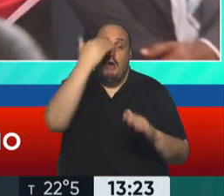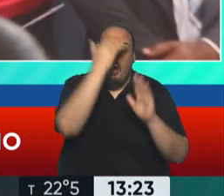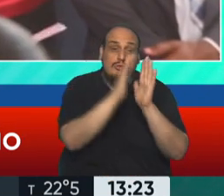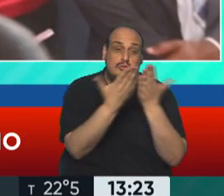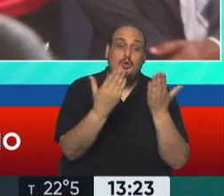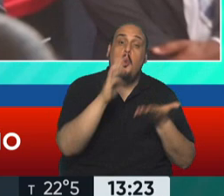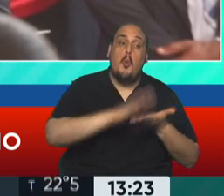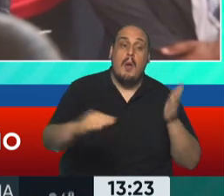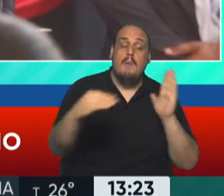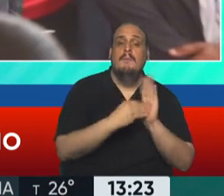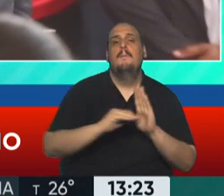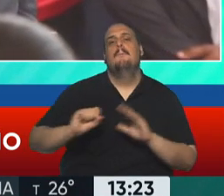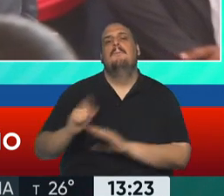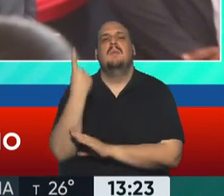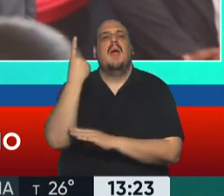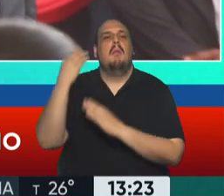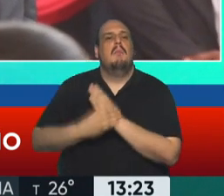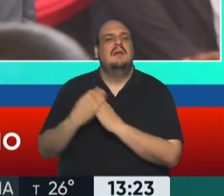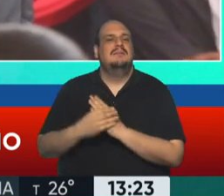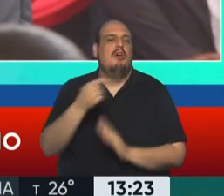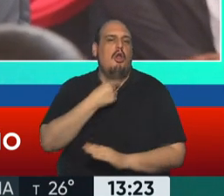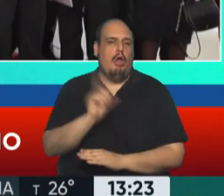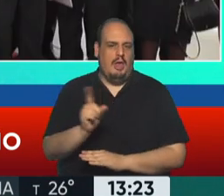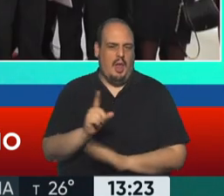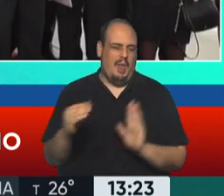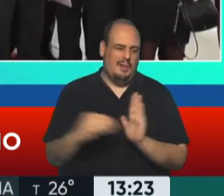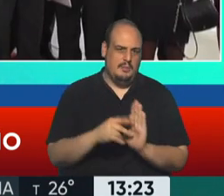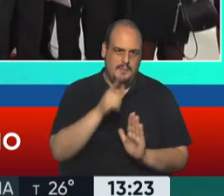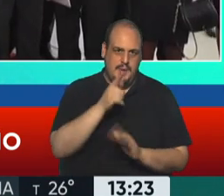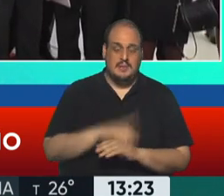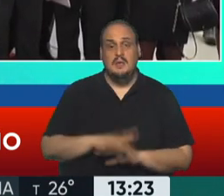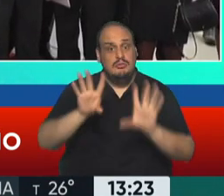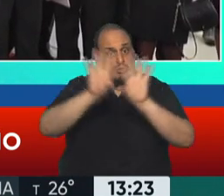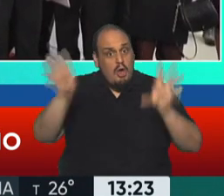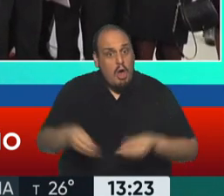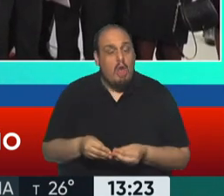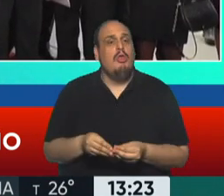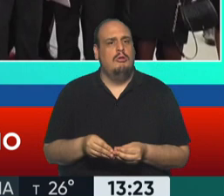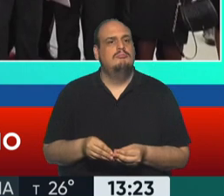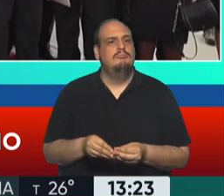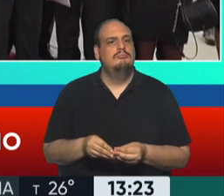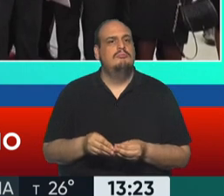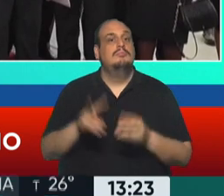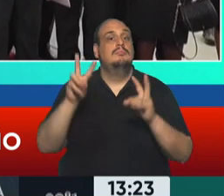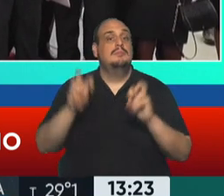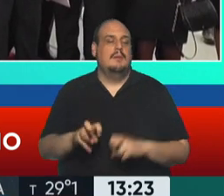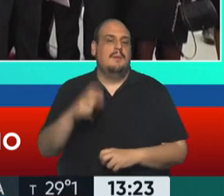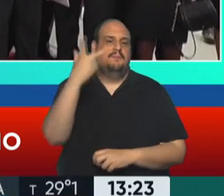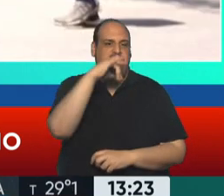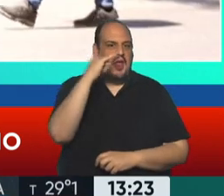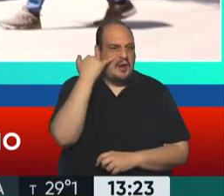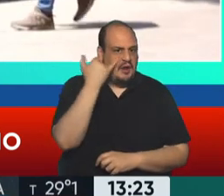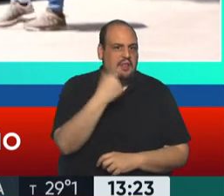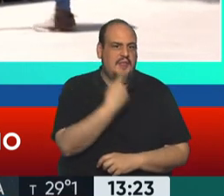Y ganar un sistema presidencialista, tengo entendido. Claro, todo esto es lo que desde el lado de la defensa de Ariel Henry dice,